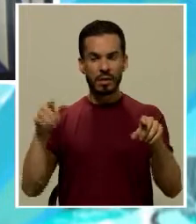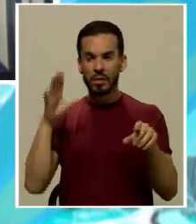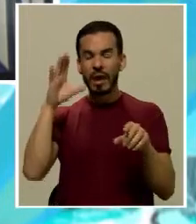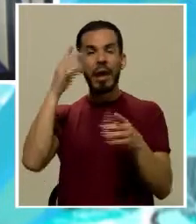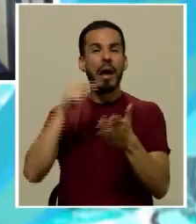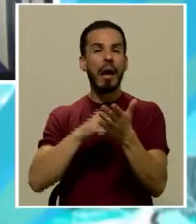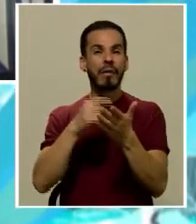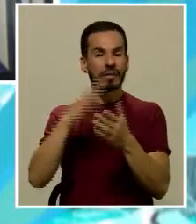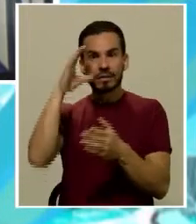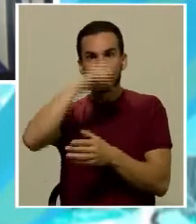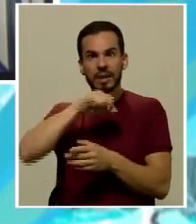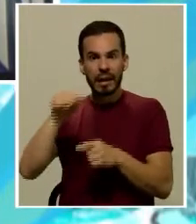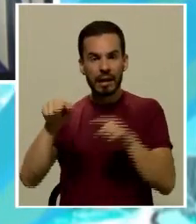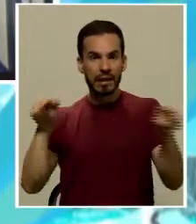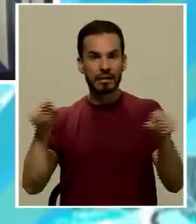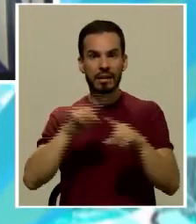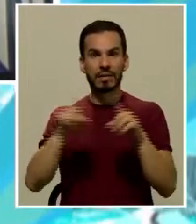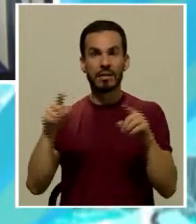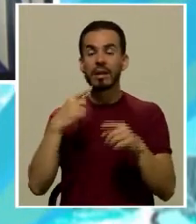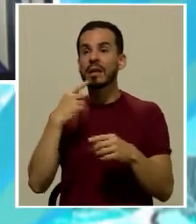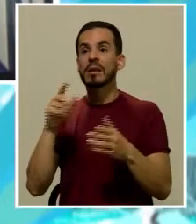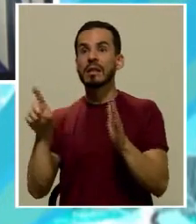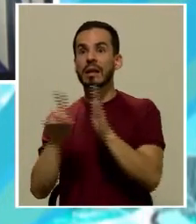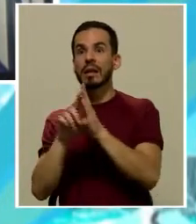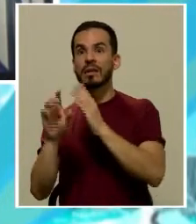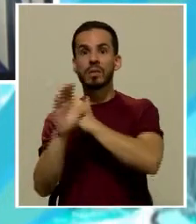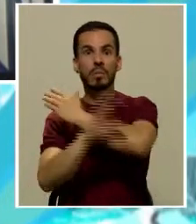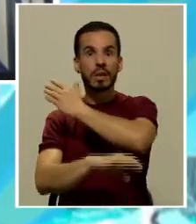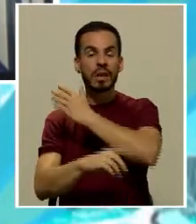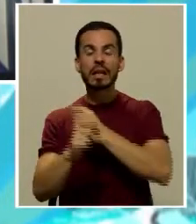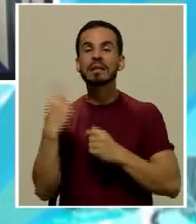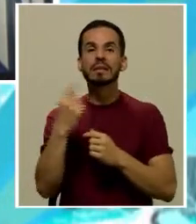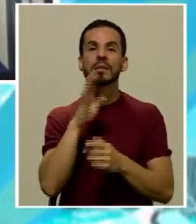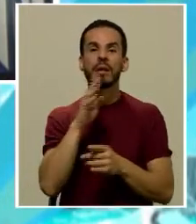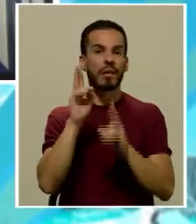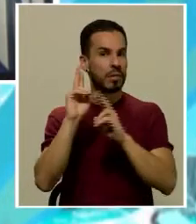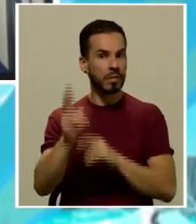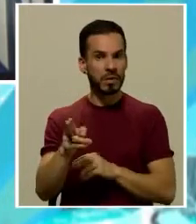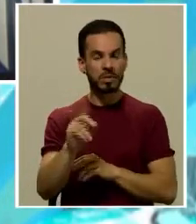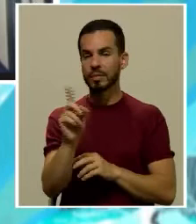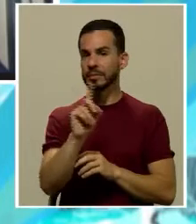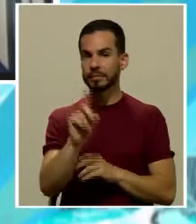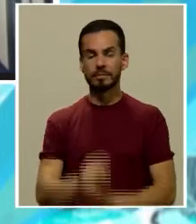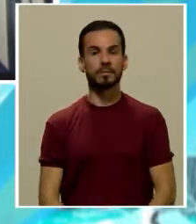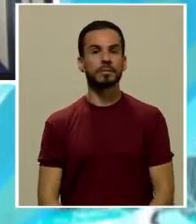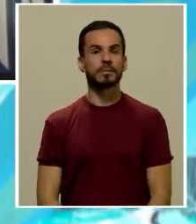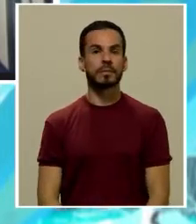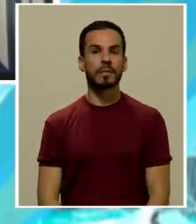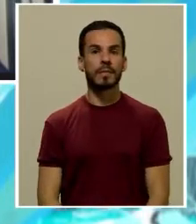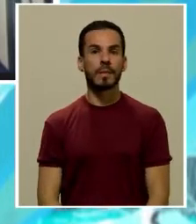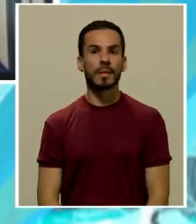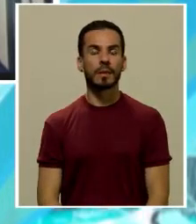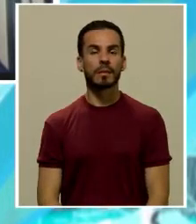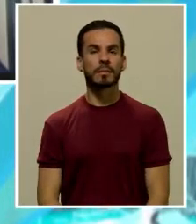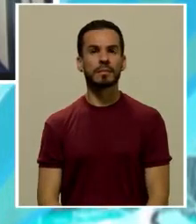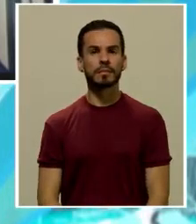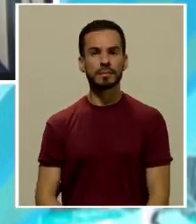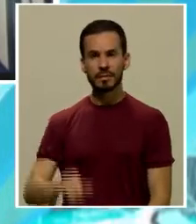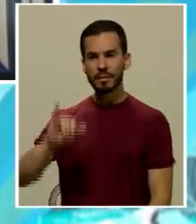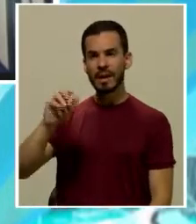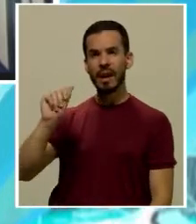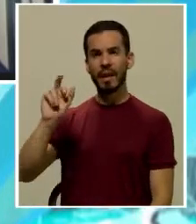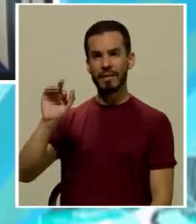capta esa diferencia y creemos que al hablar de derecho penal estamos hablando siempre de lo mismo, del mismo objeto. Don Javier,